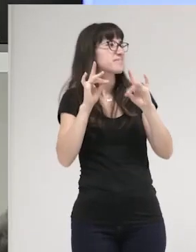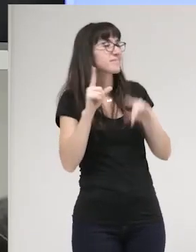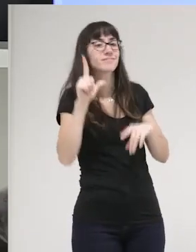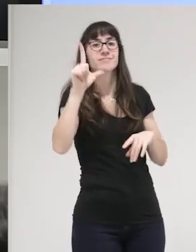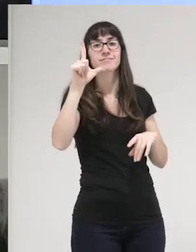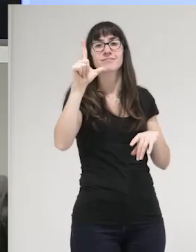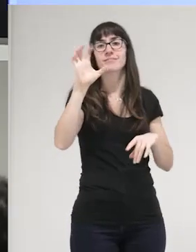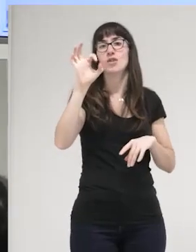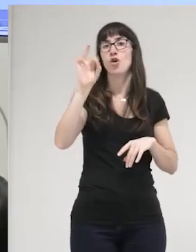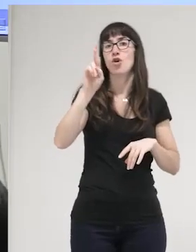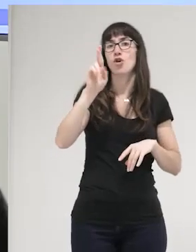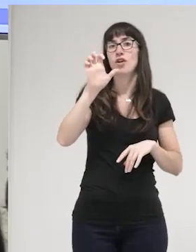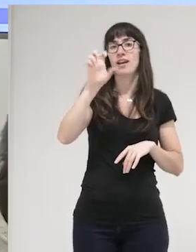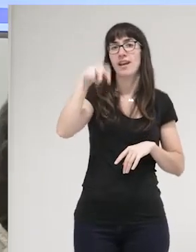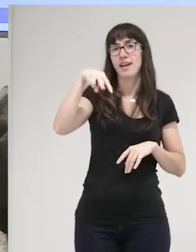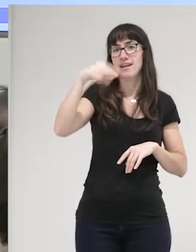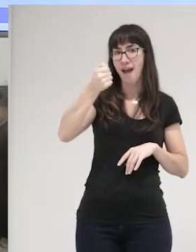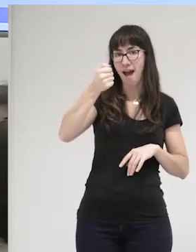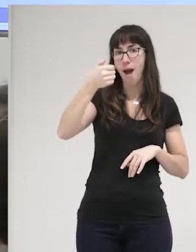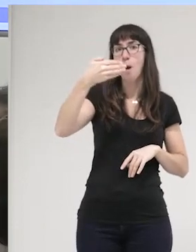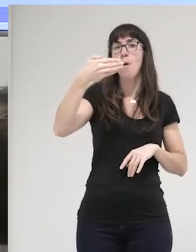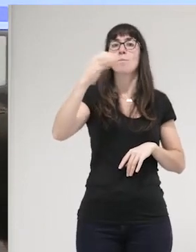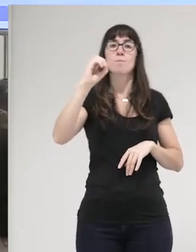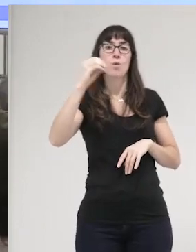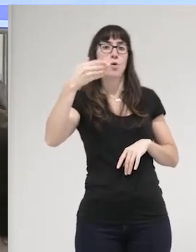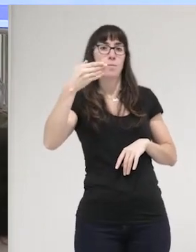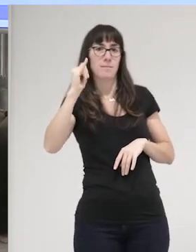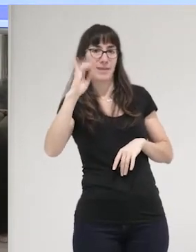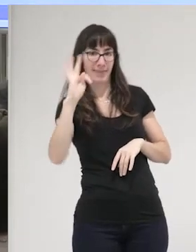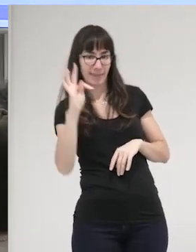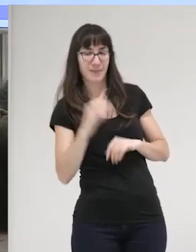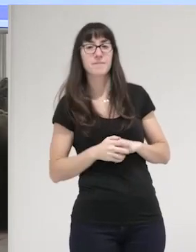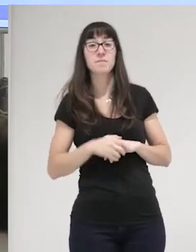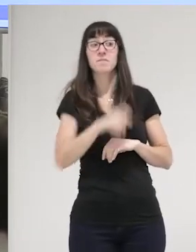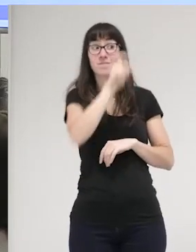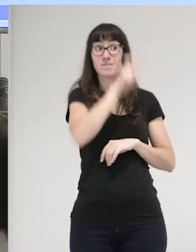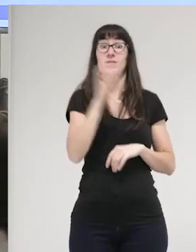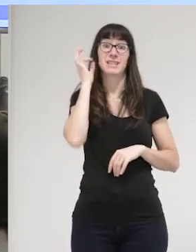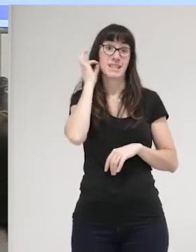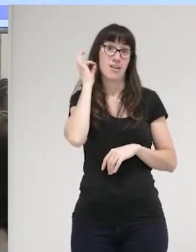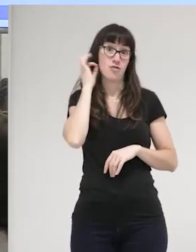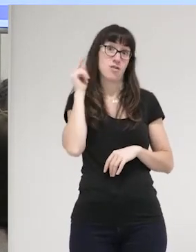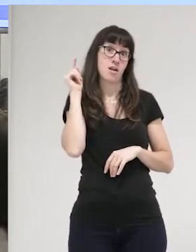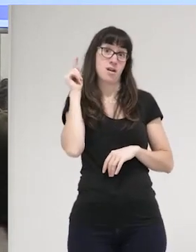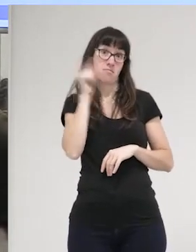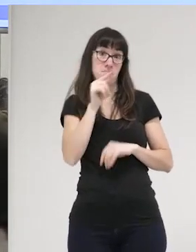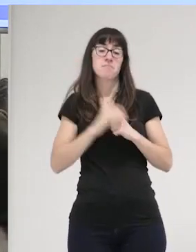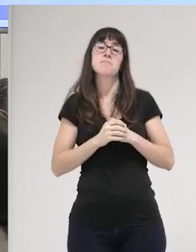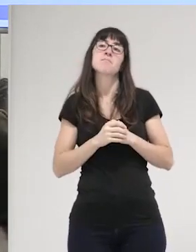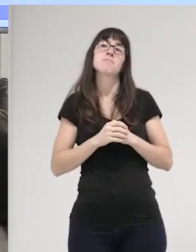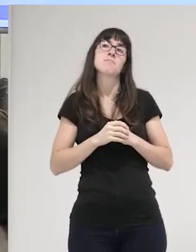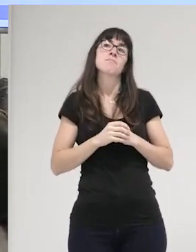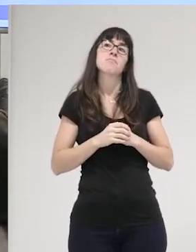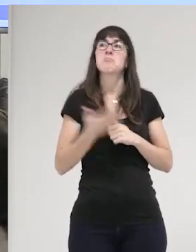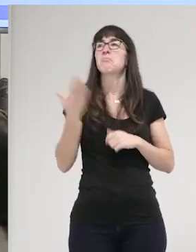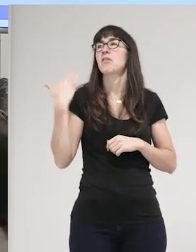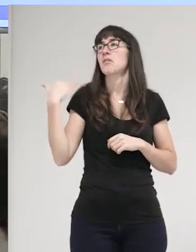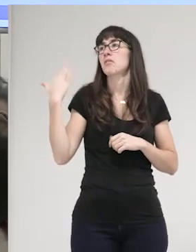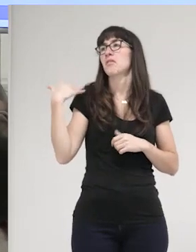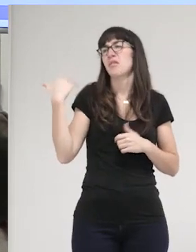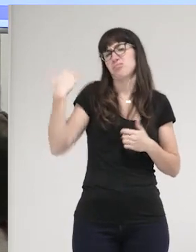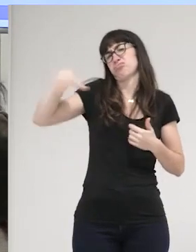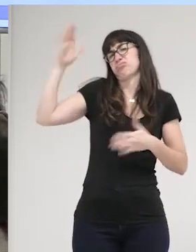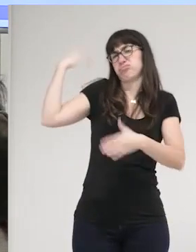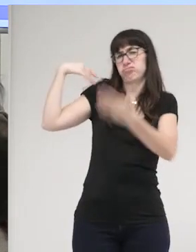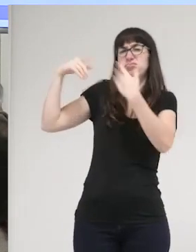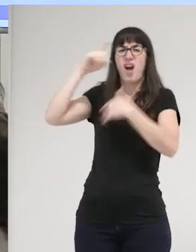Lorena Bobit Lorena Bobit Lorena Bobit es una señora que hace bueno que hace ya